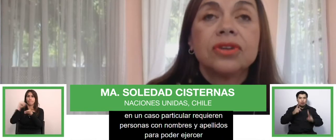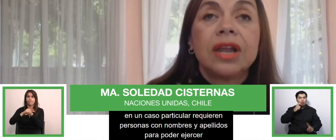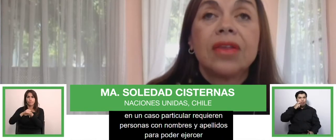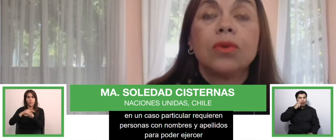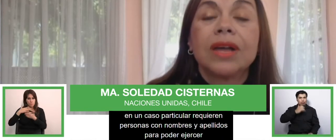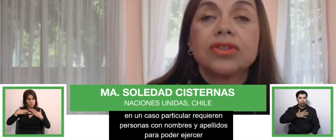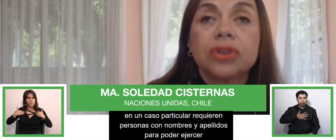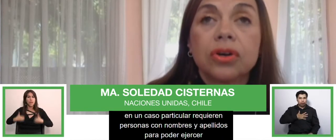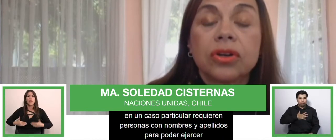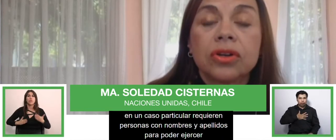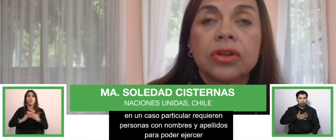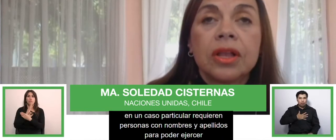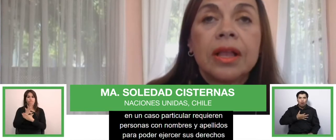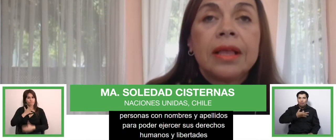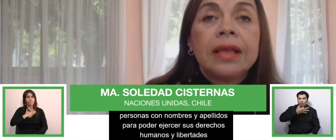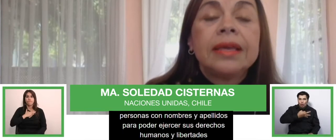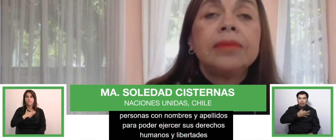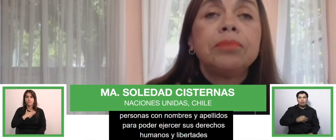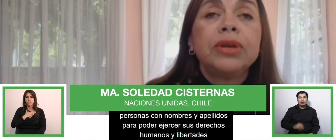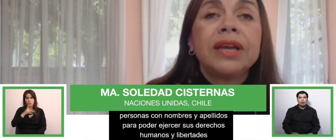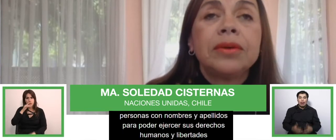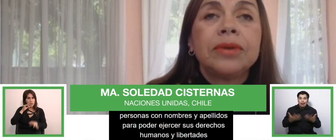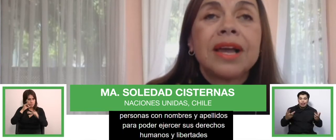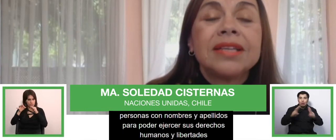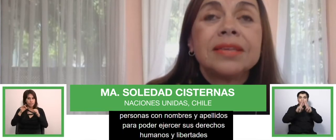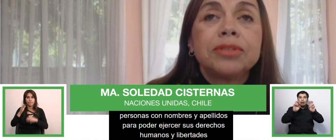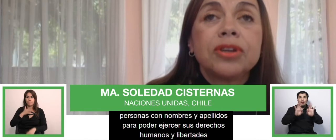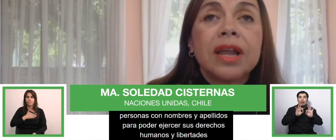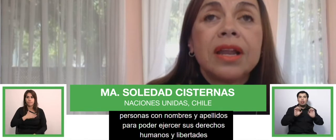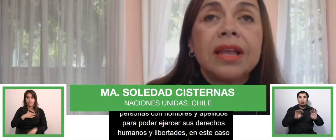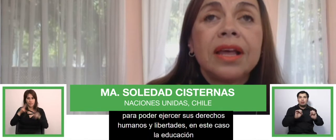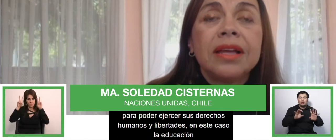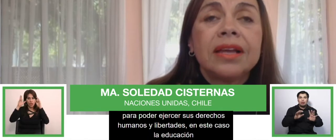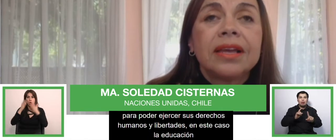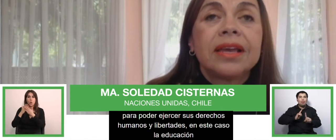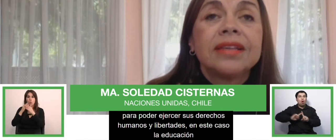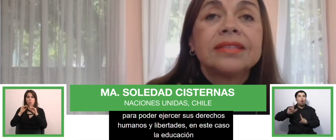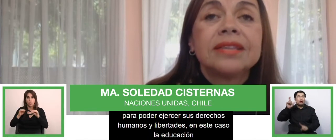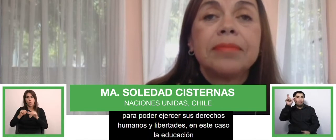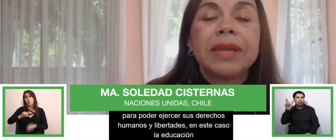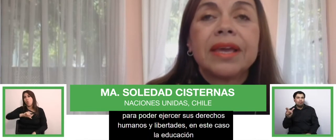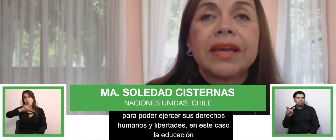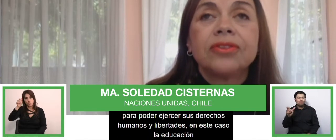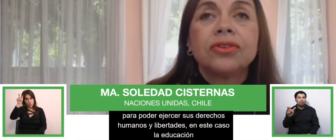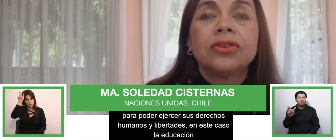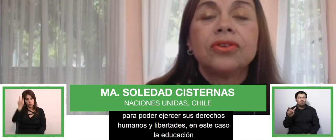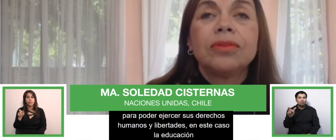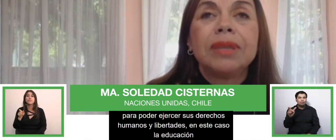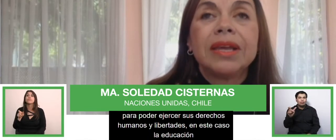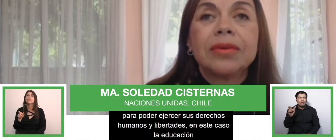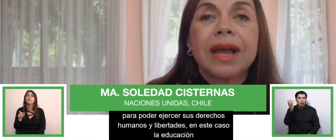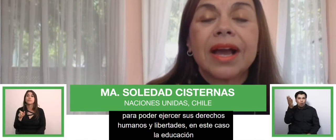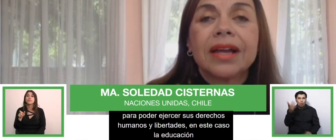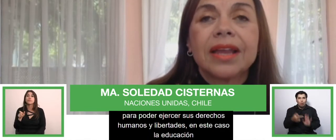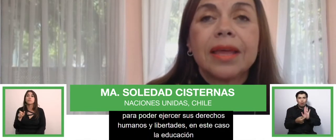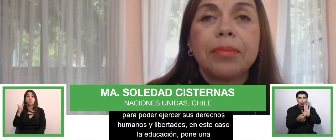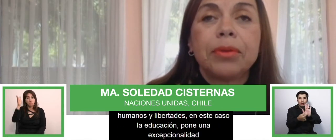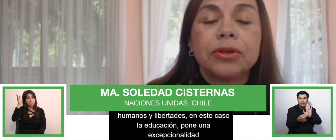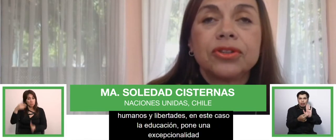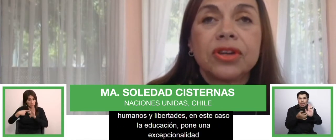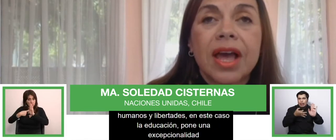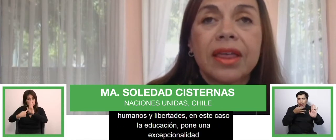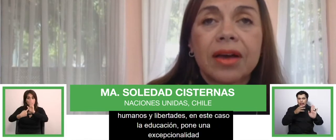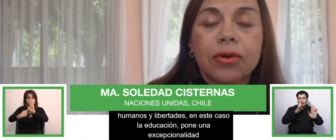caso, la educación. Y pone una excepcionalidad que siempre que esto no implique una carga